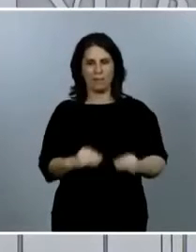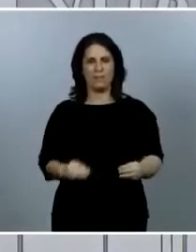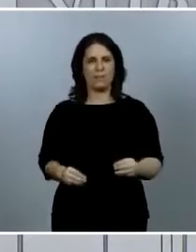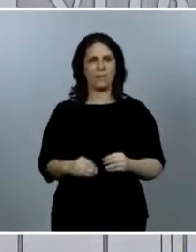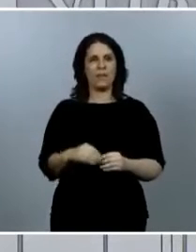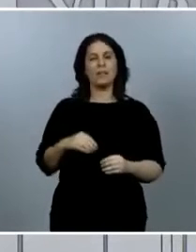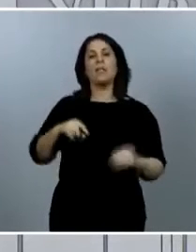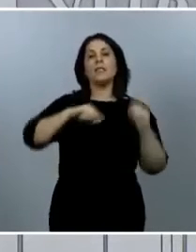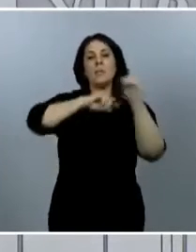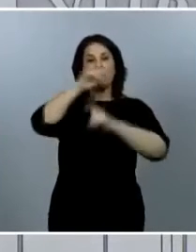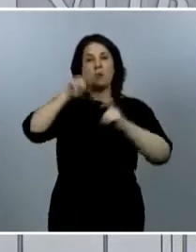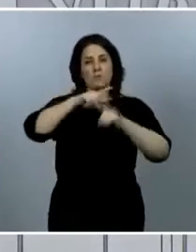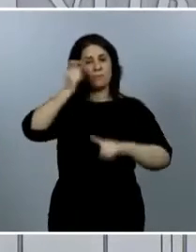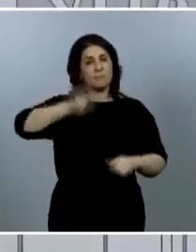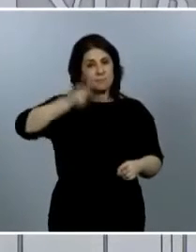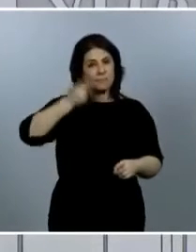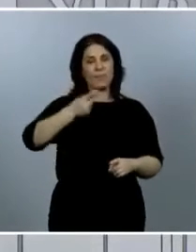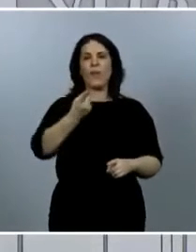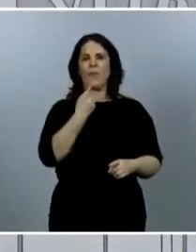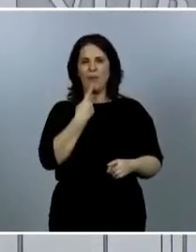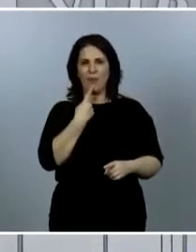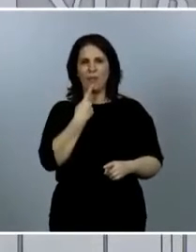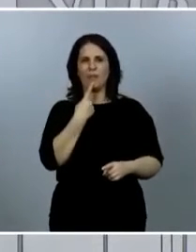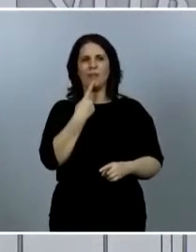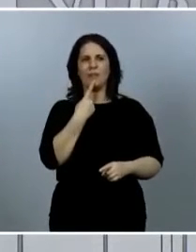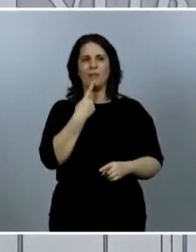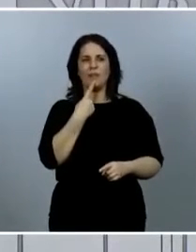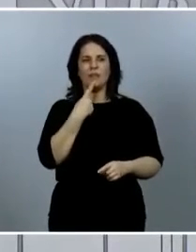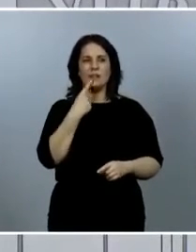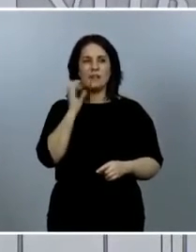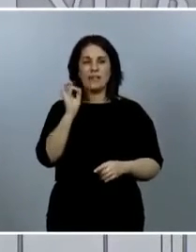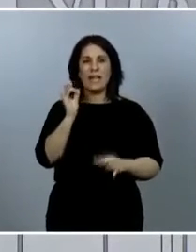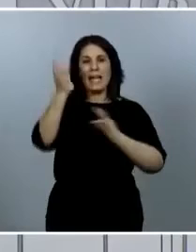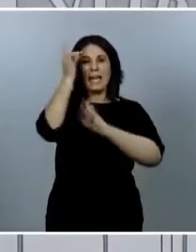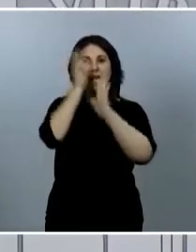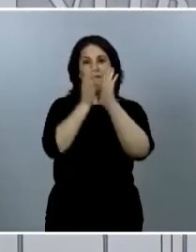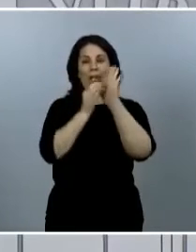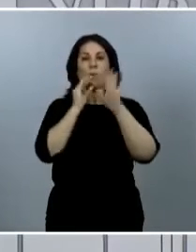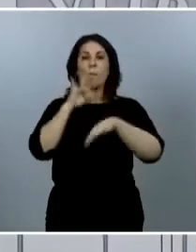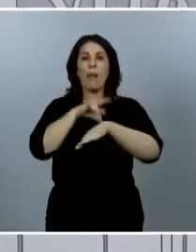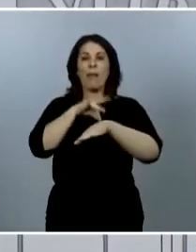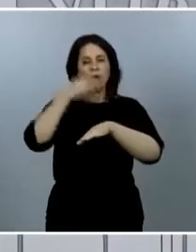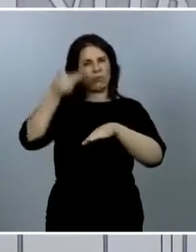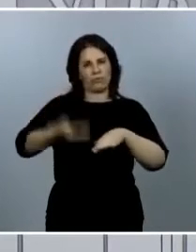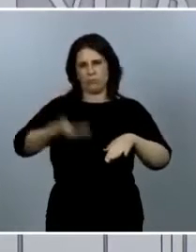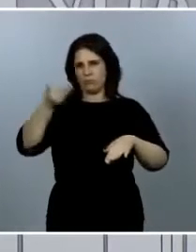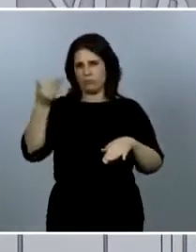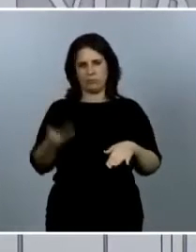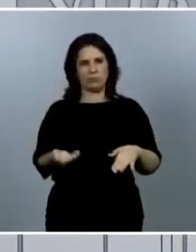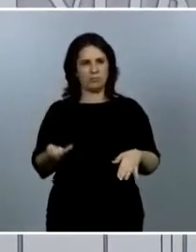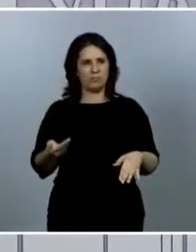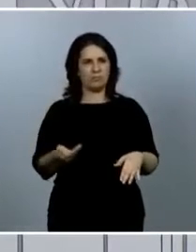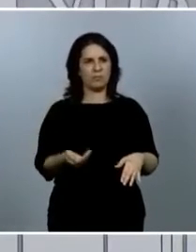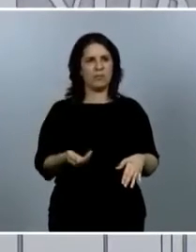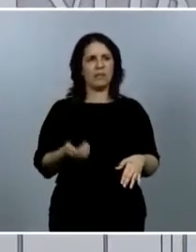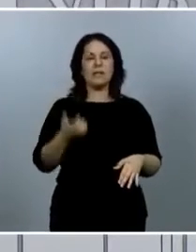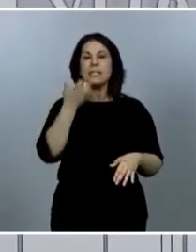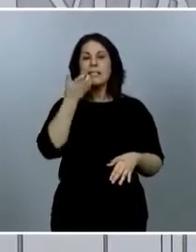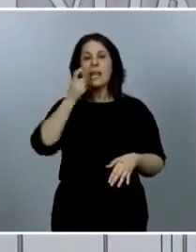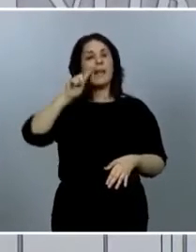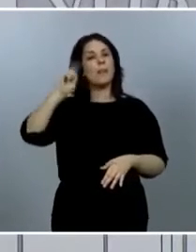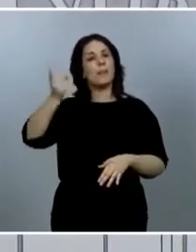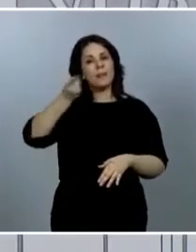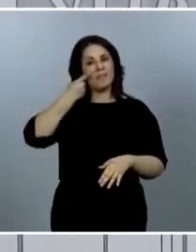establece que el criterio del médico es clave a la hora de valorarla y establece que cuando se identifica una